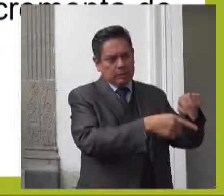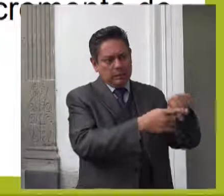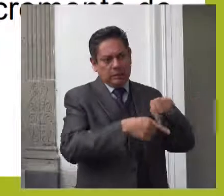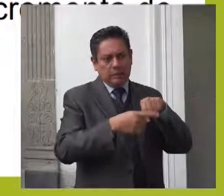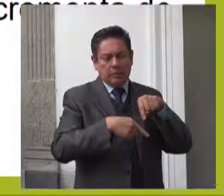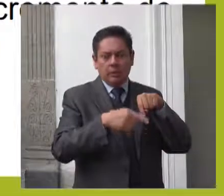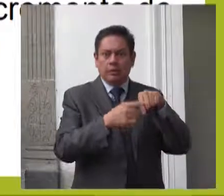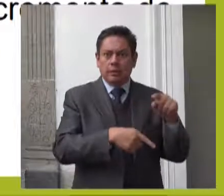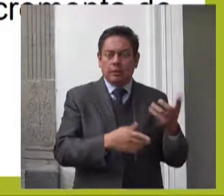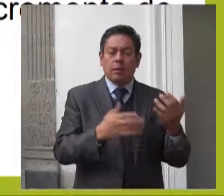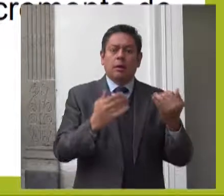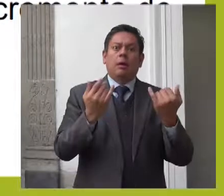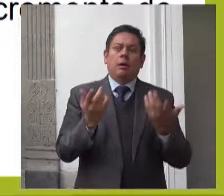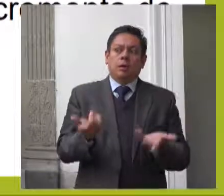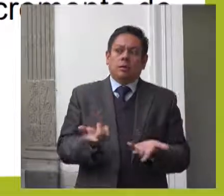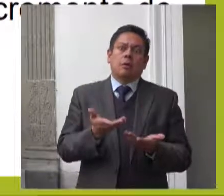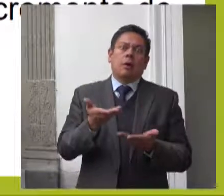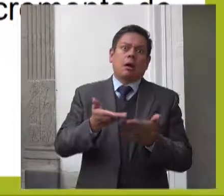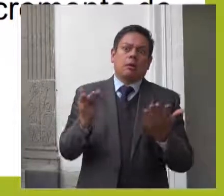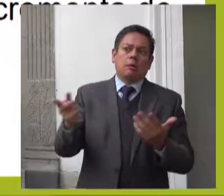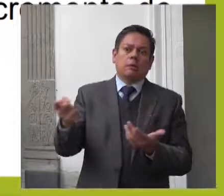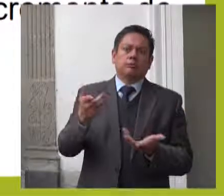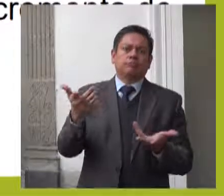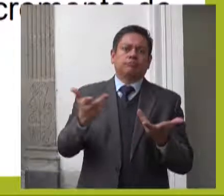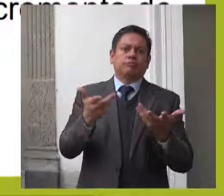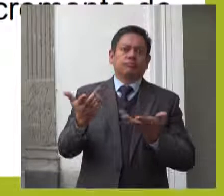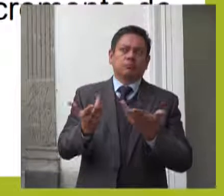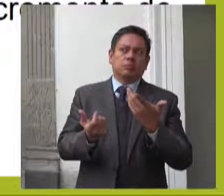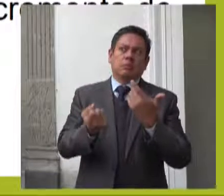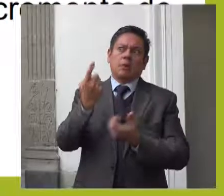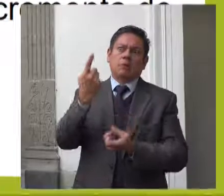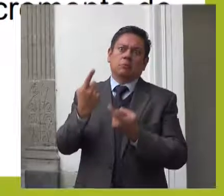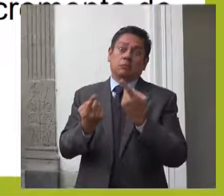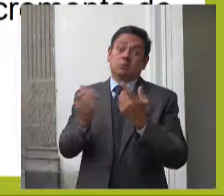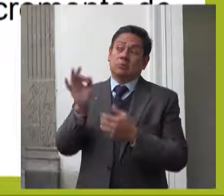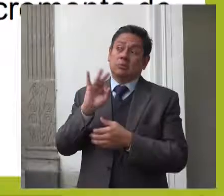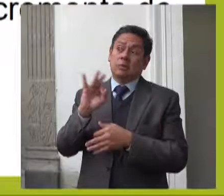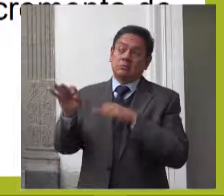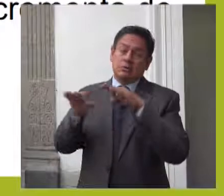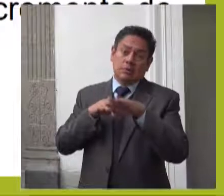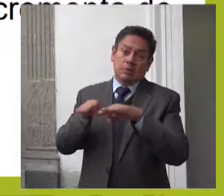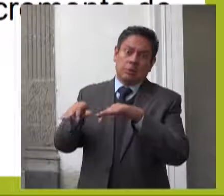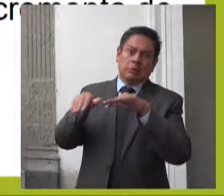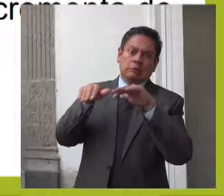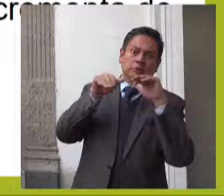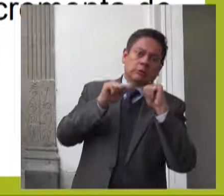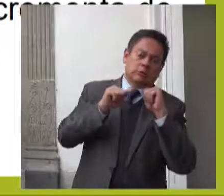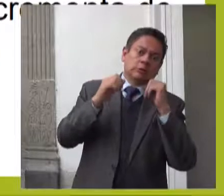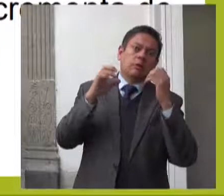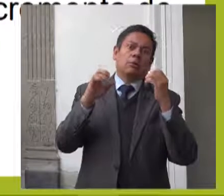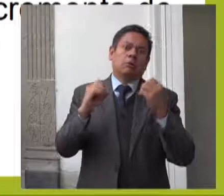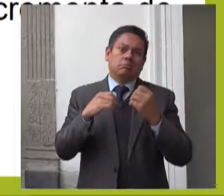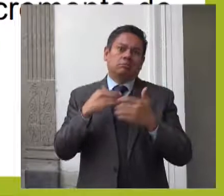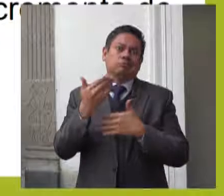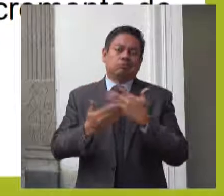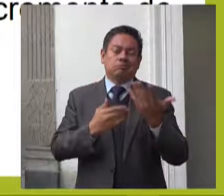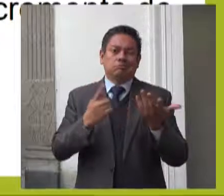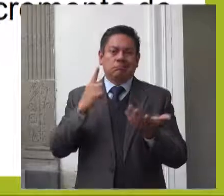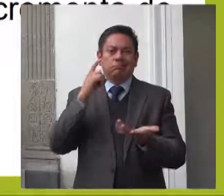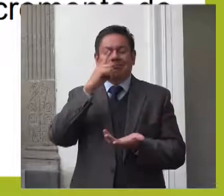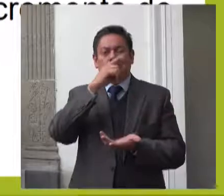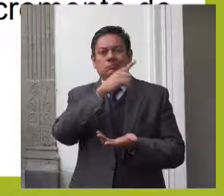operación del programa de apoyo al bienestar genera riesgos de que madres y padres afectados